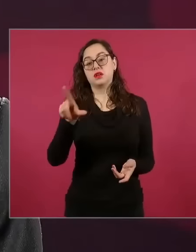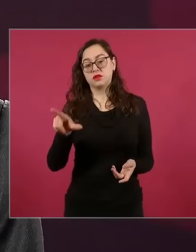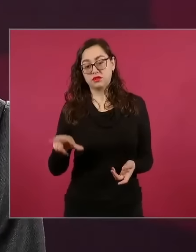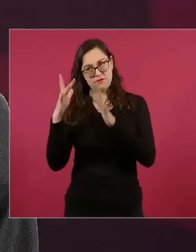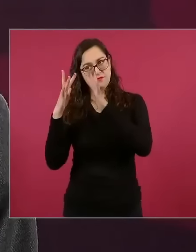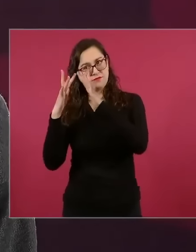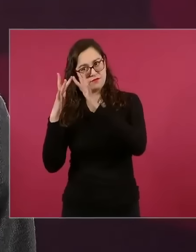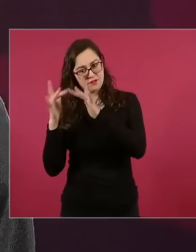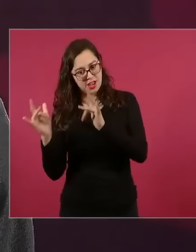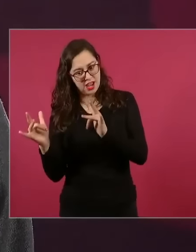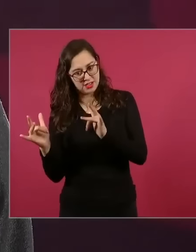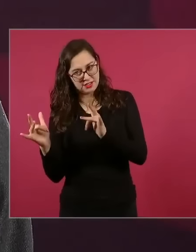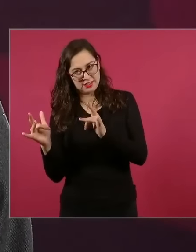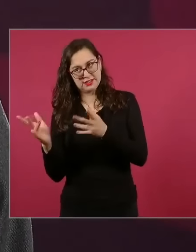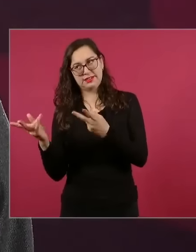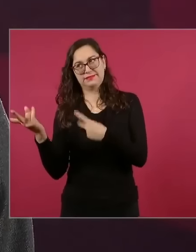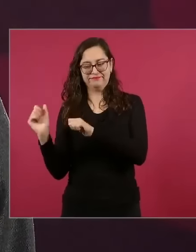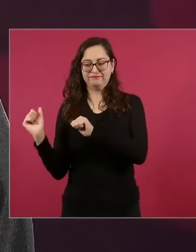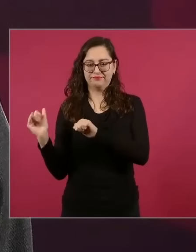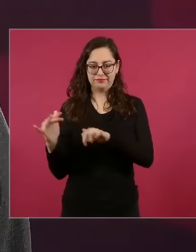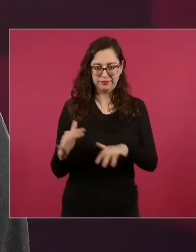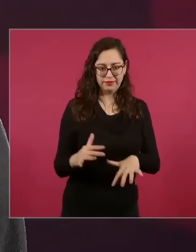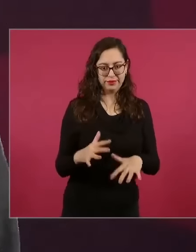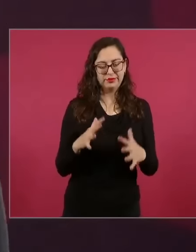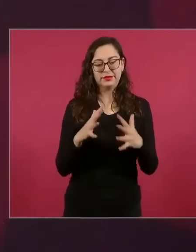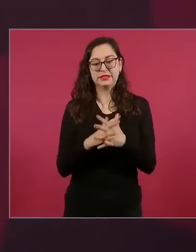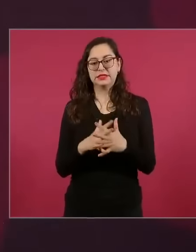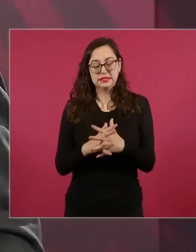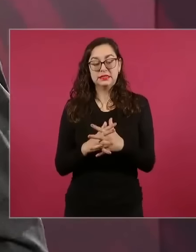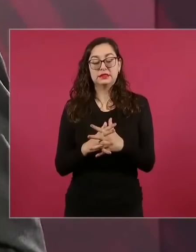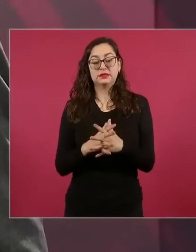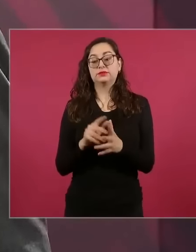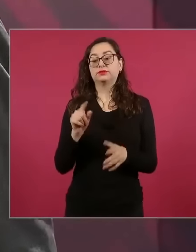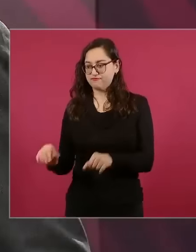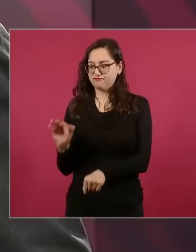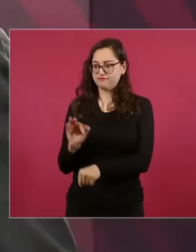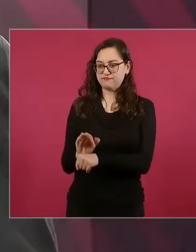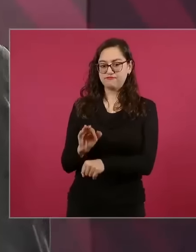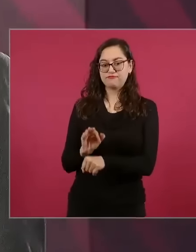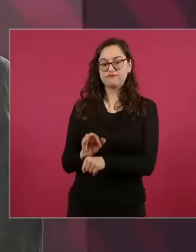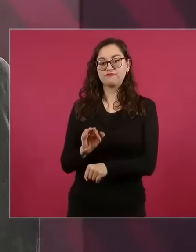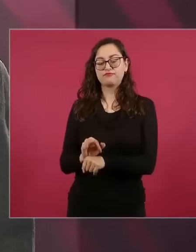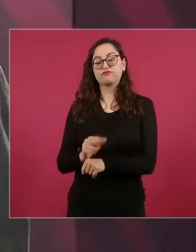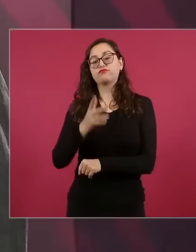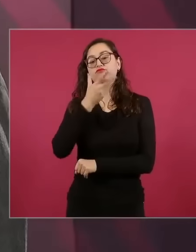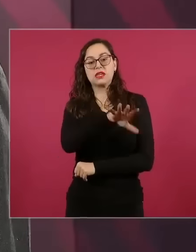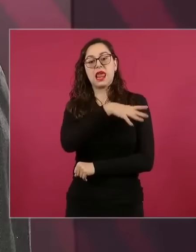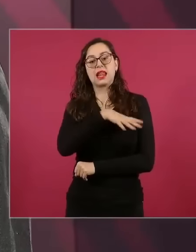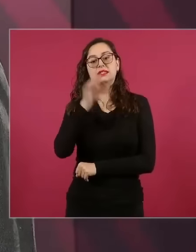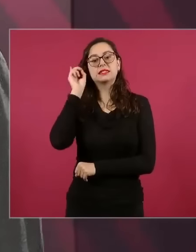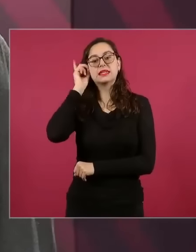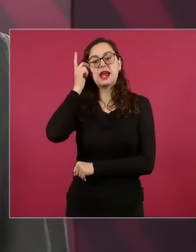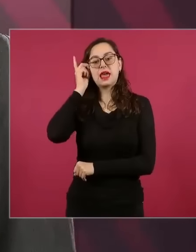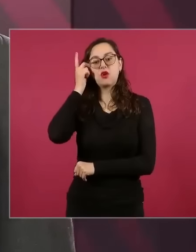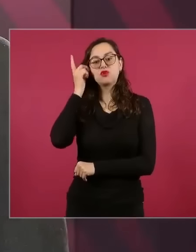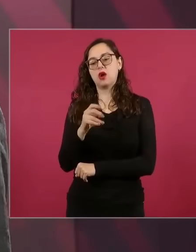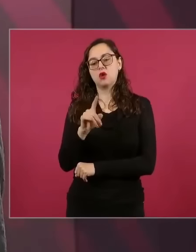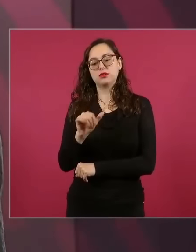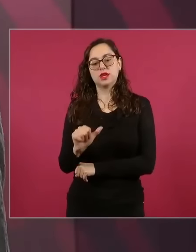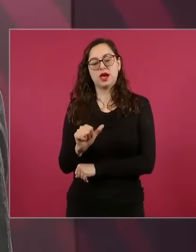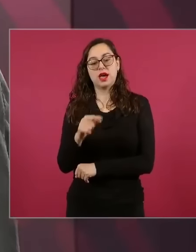la francesa, se produjo en nuestro país y se defendió a México. El general Zaragoza nació